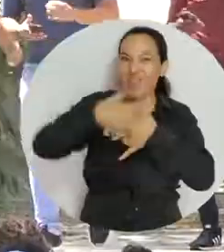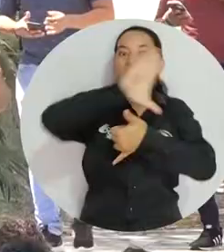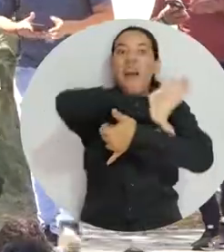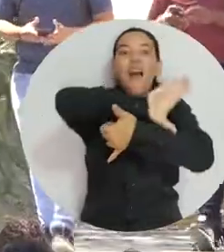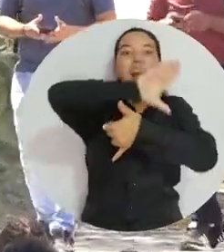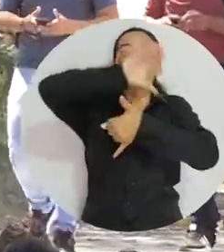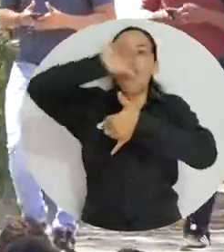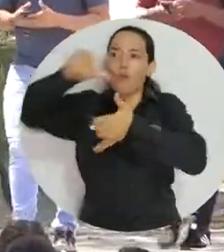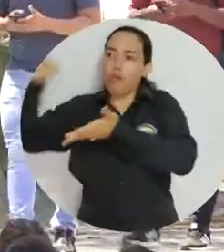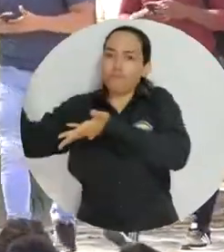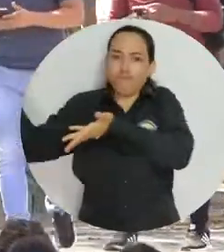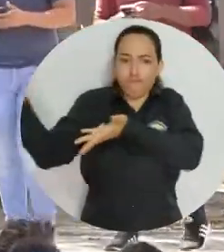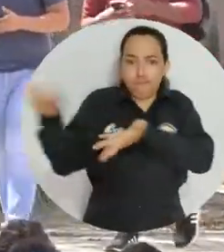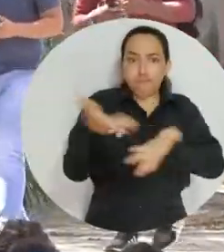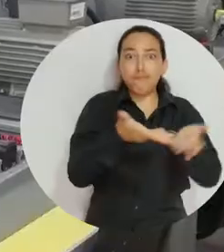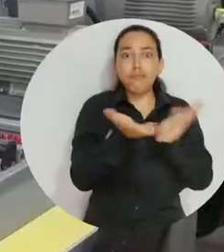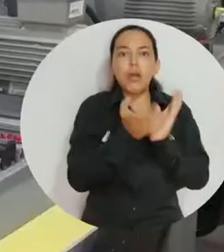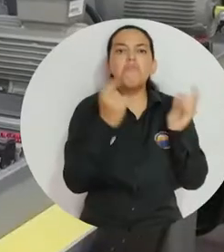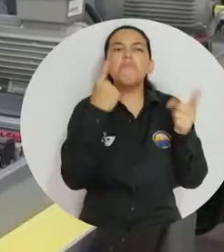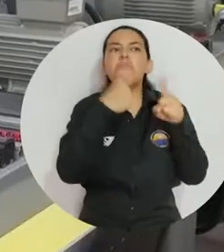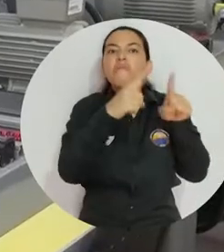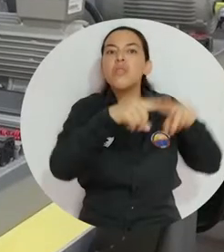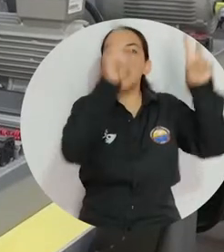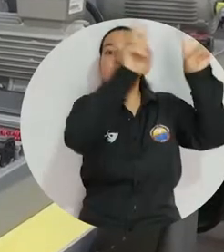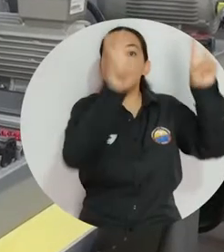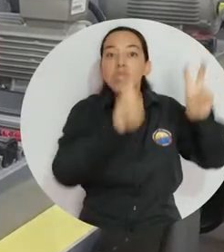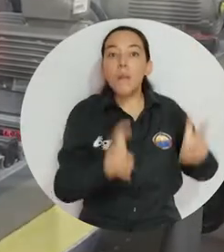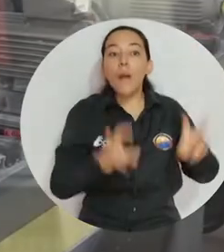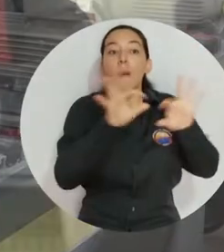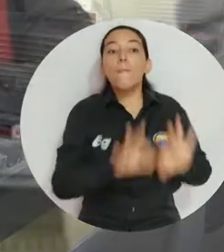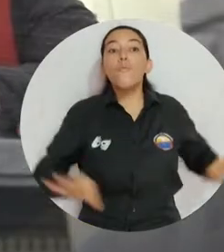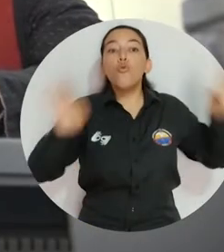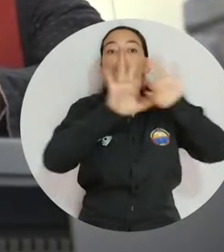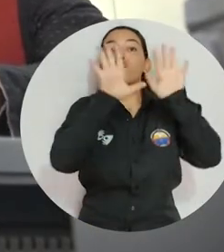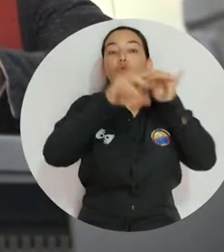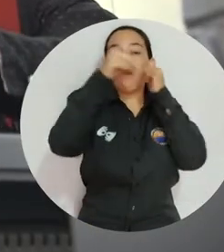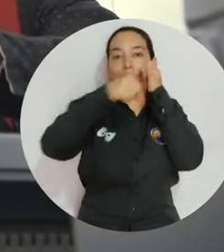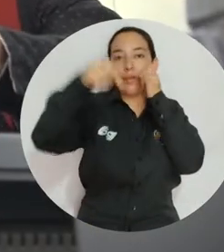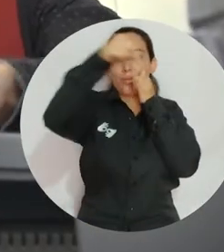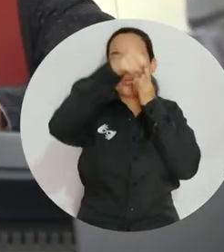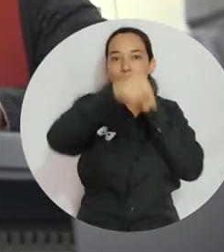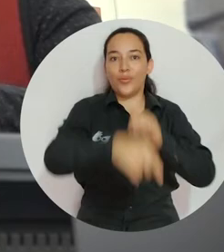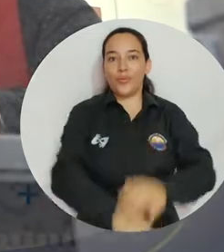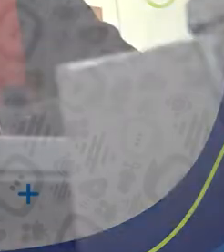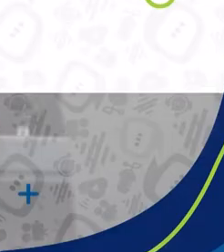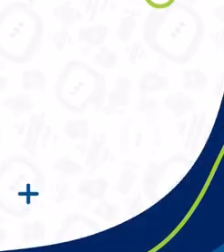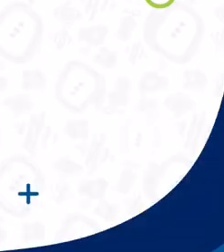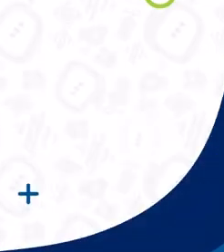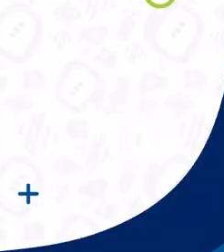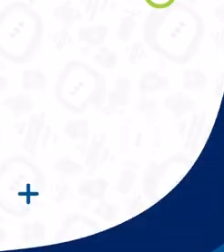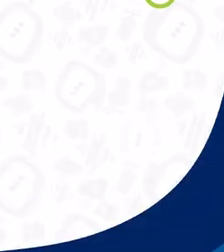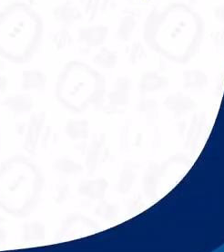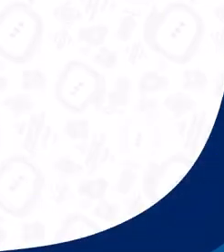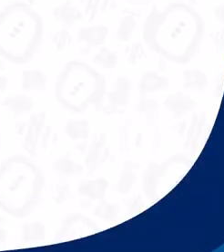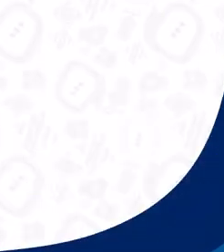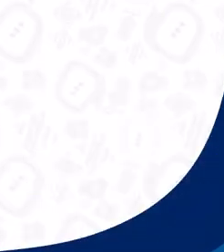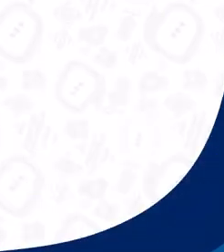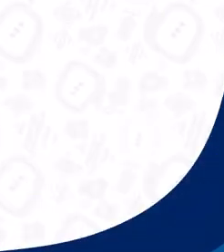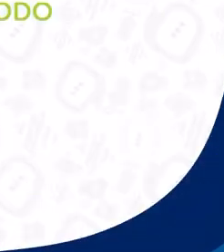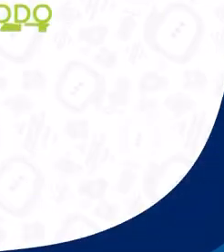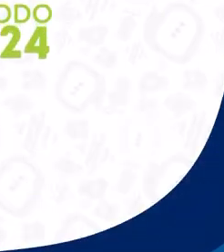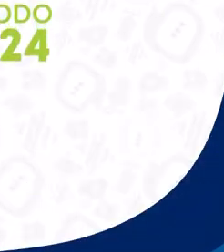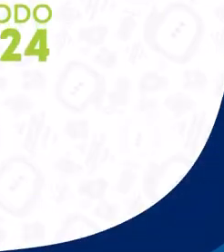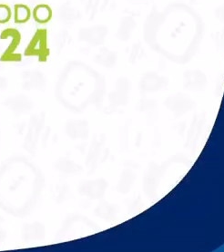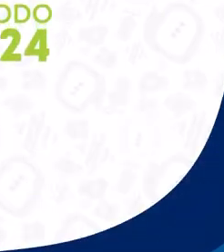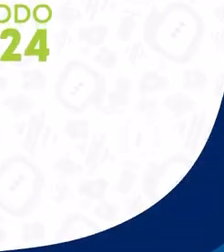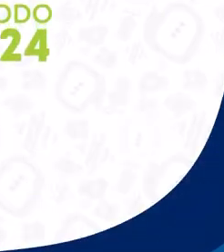departamento y la región Caribe, enfocándose en importantes temáticas del sector electrónico. Universidad del Magdalena,